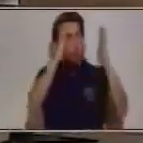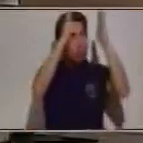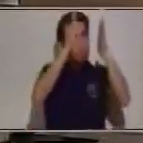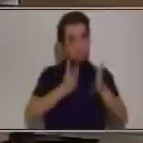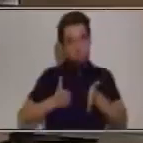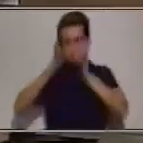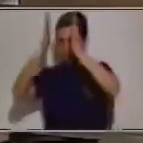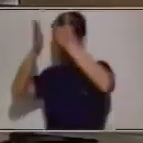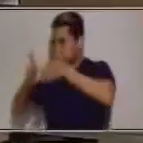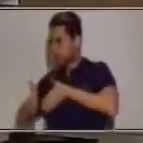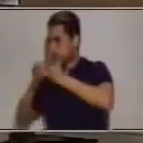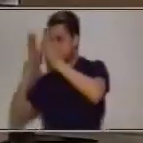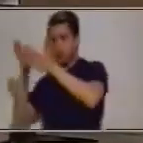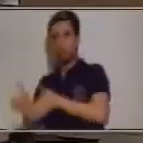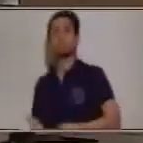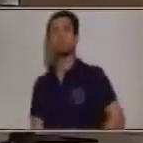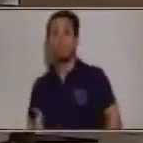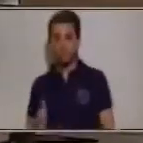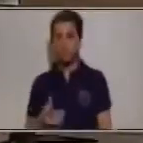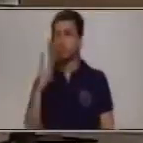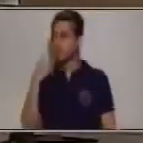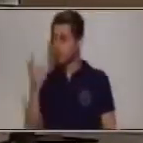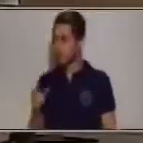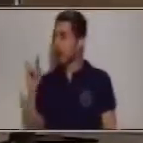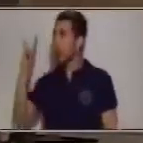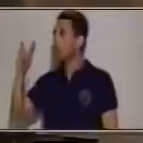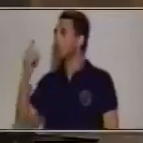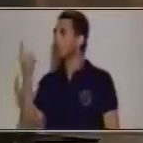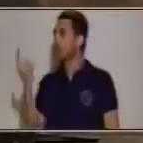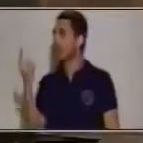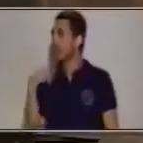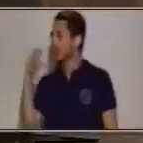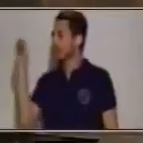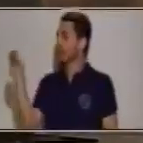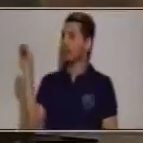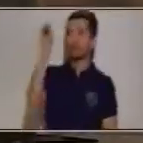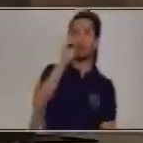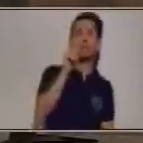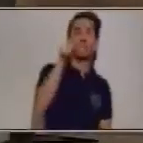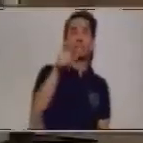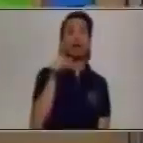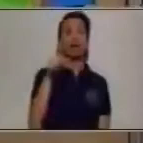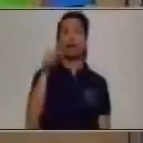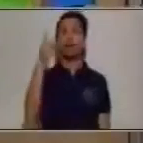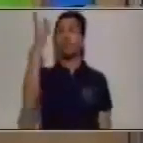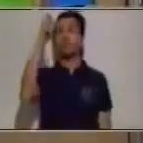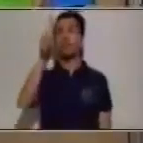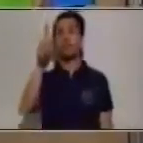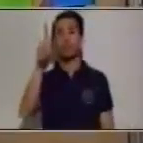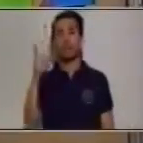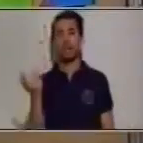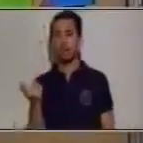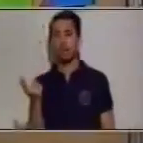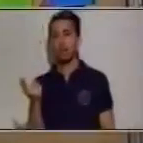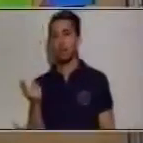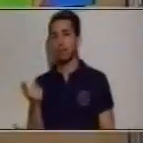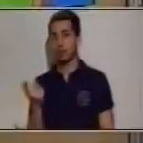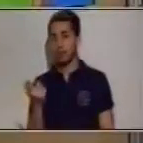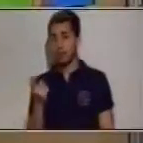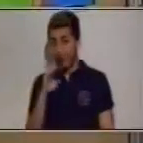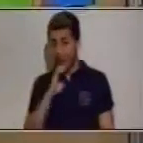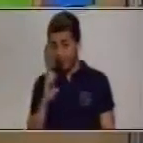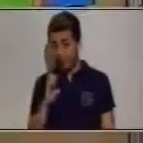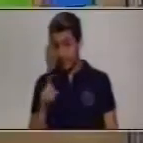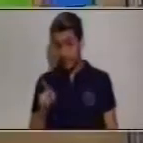corresponde. ¿Qué pasa si estas unidades yo las ubico en las decenas? ¿Equivale a